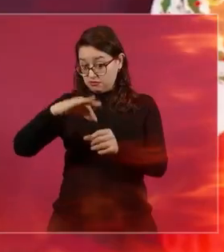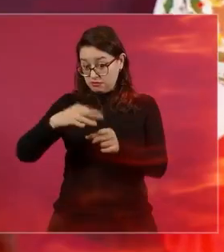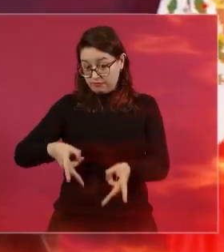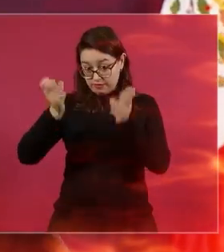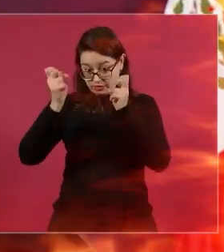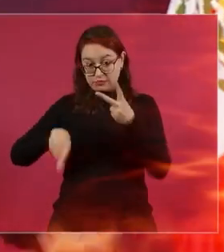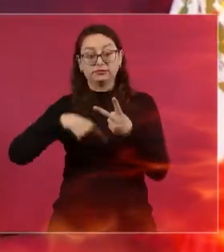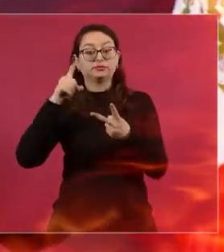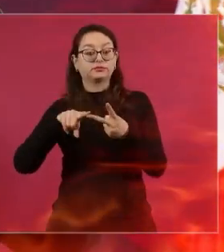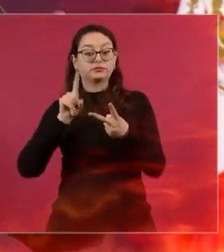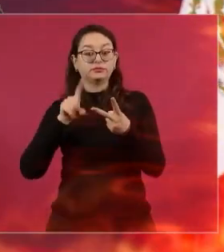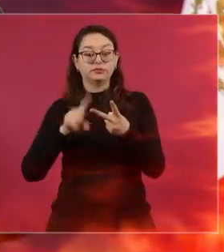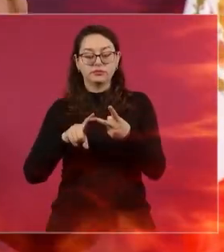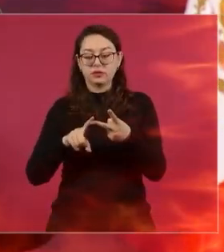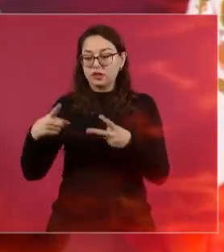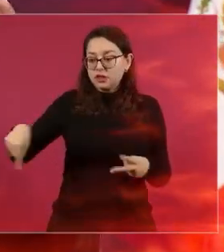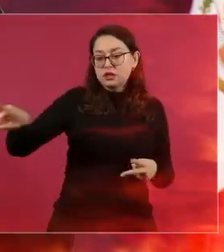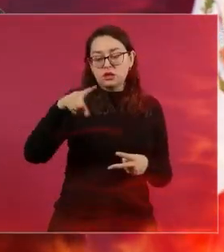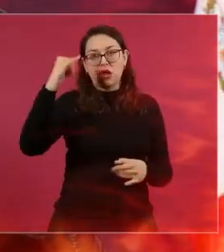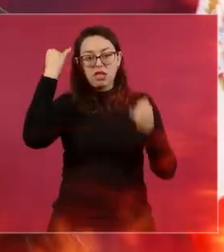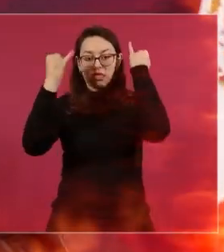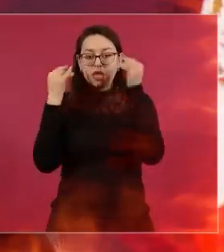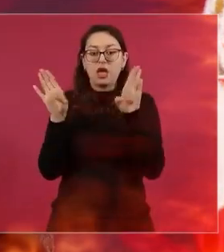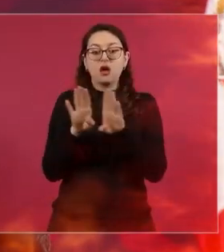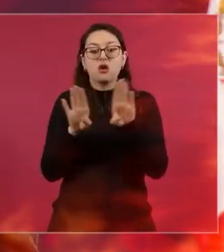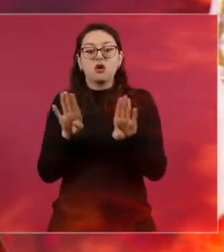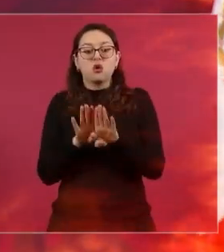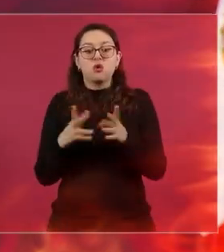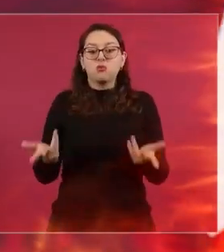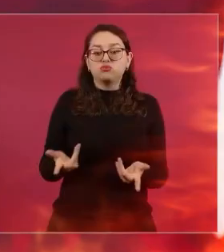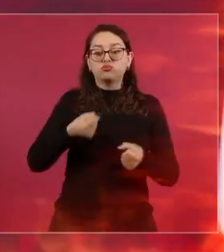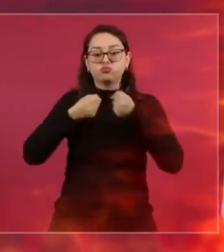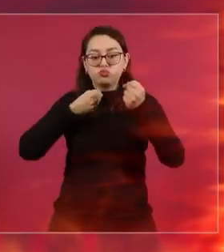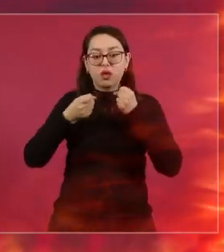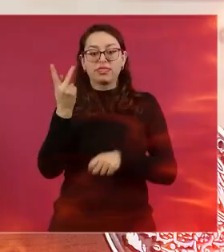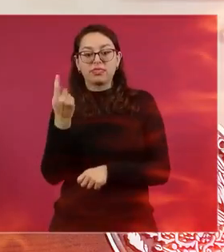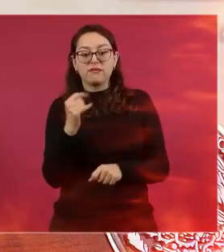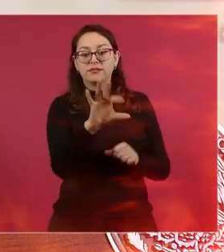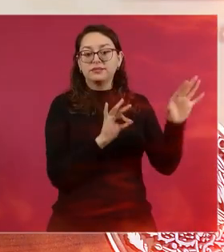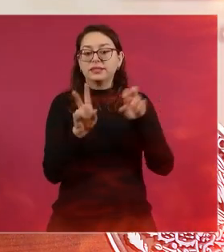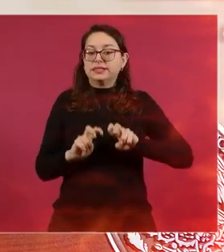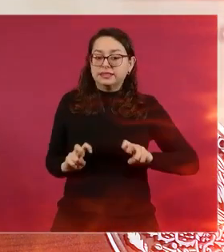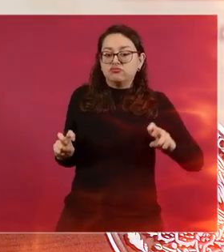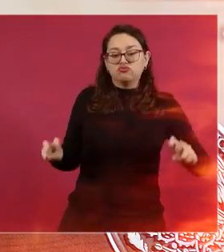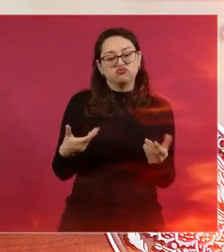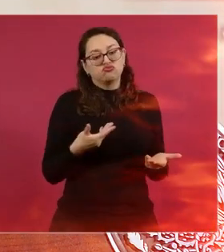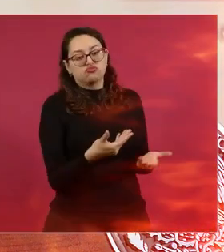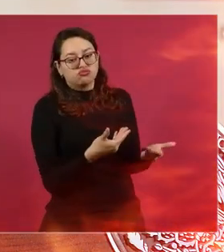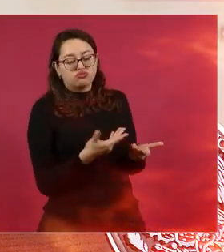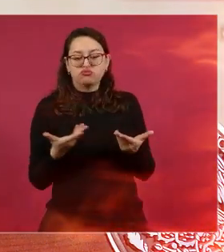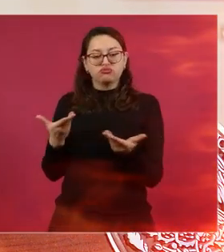les voy a ahora les dejo el audio se los voy a poner en velocidad de persona normal para que no se duerman pero dice lo siguiente que